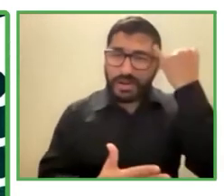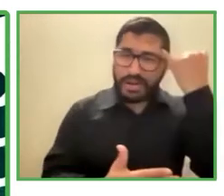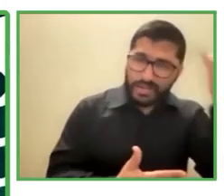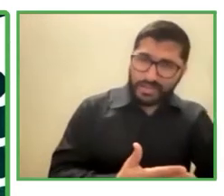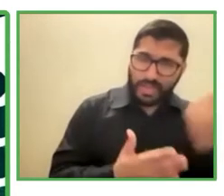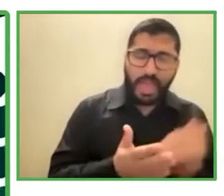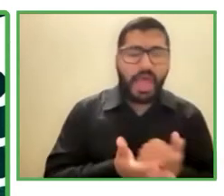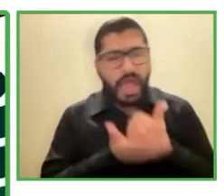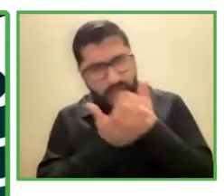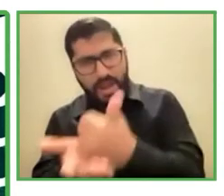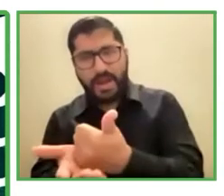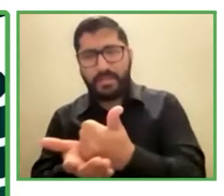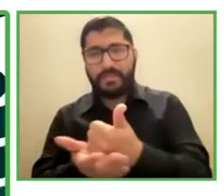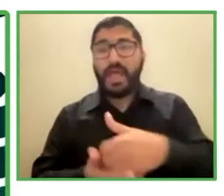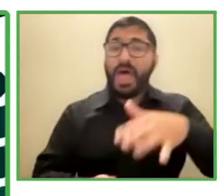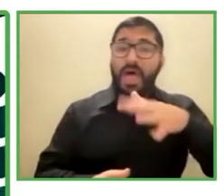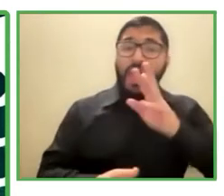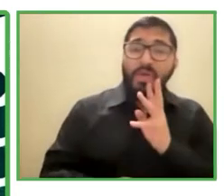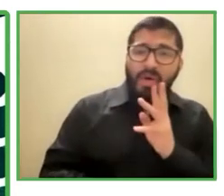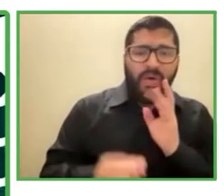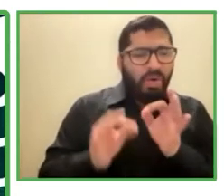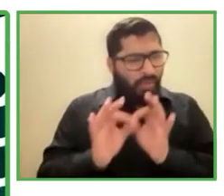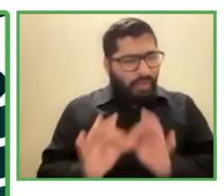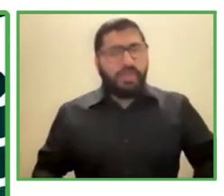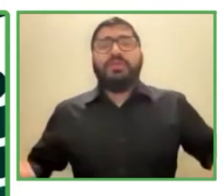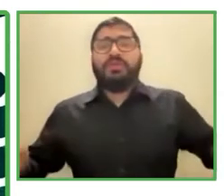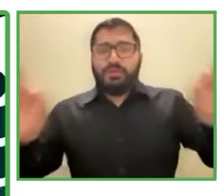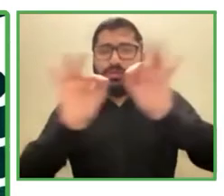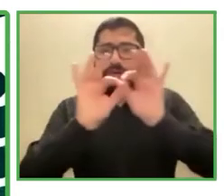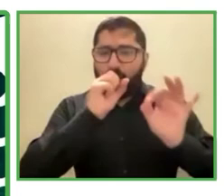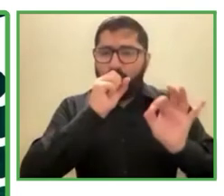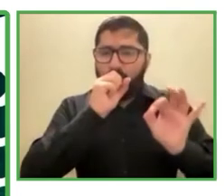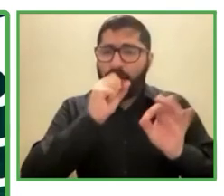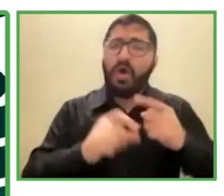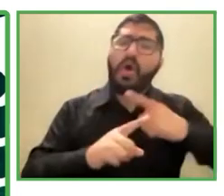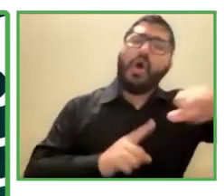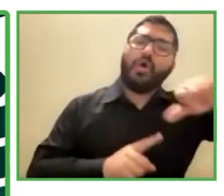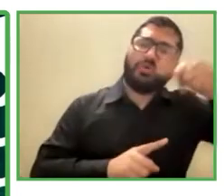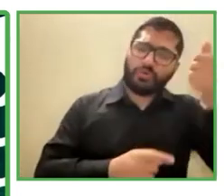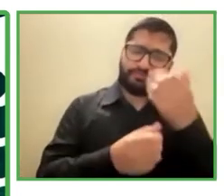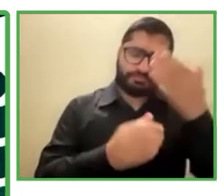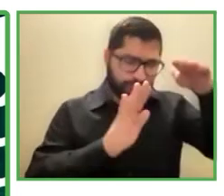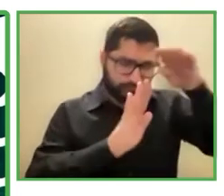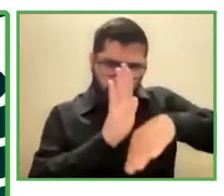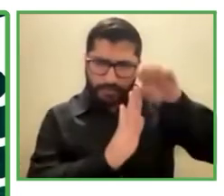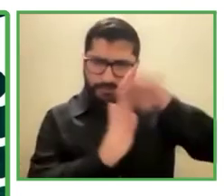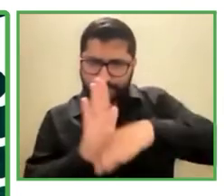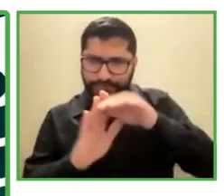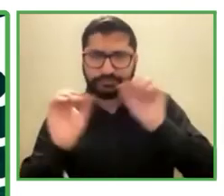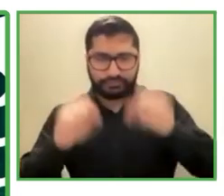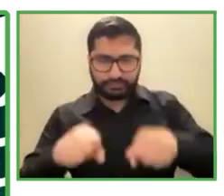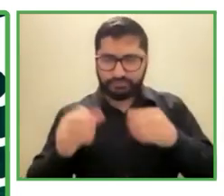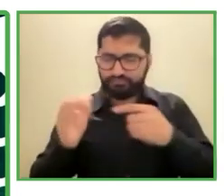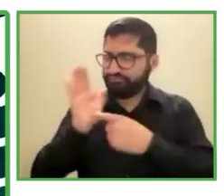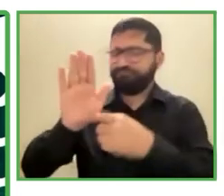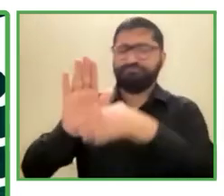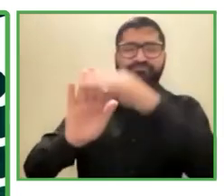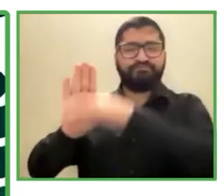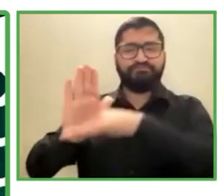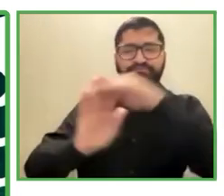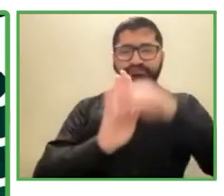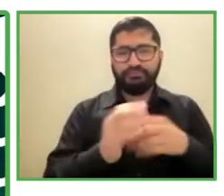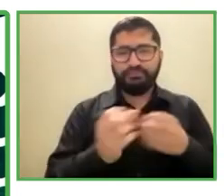lo otro como antecedente que ya es un poco antiguo pero es cierto es la enorme cantidad de agua que se desperdicia